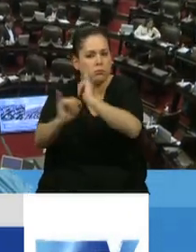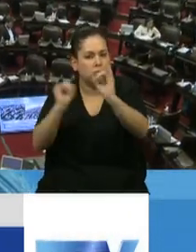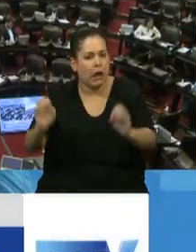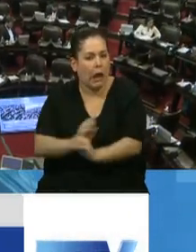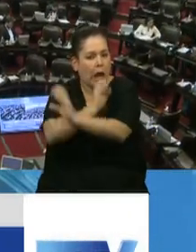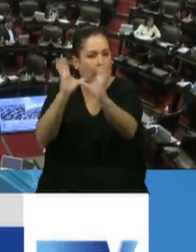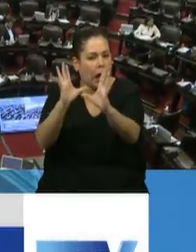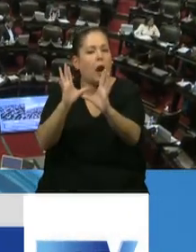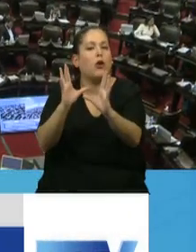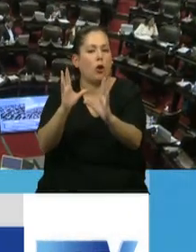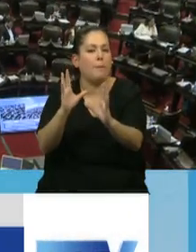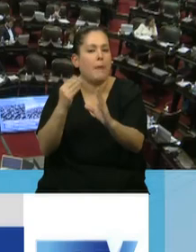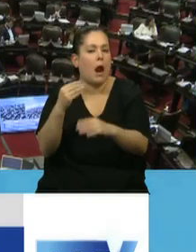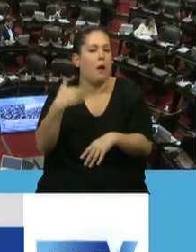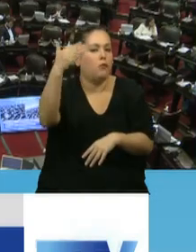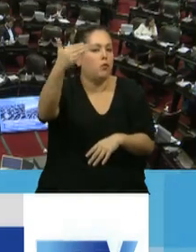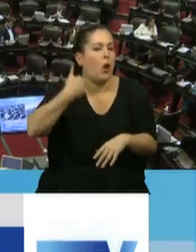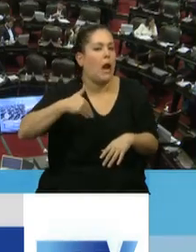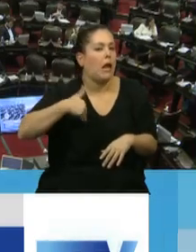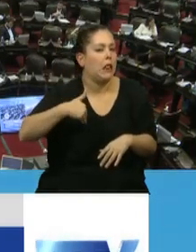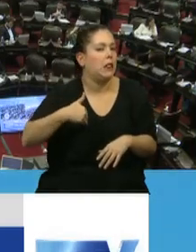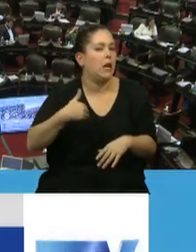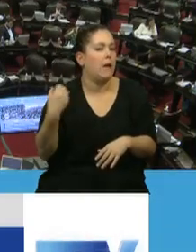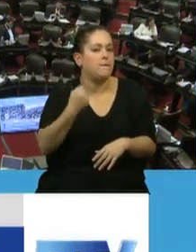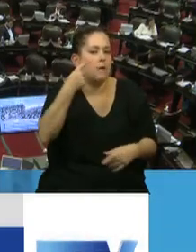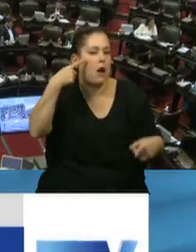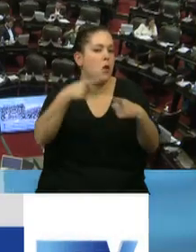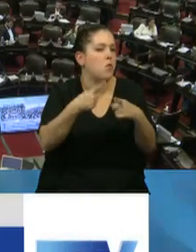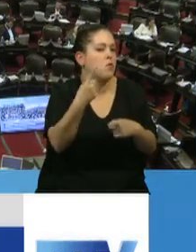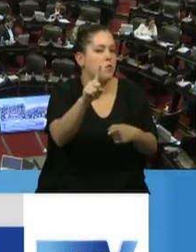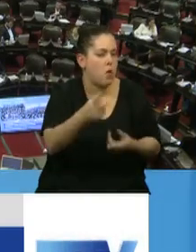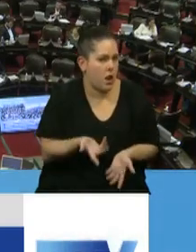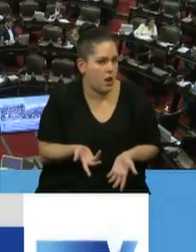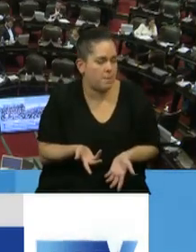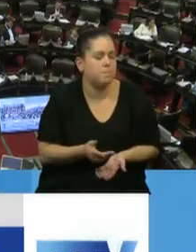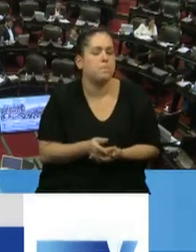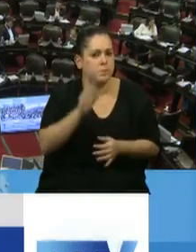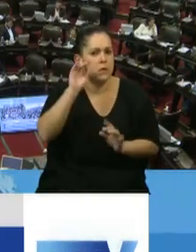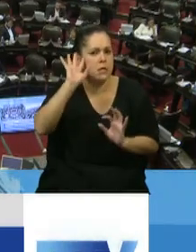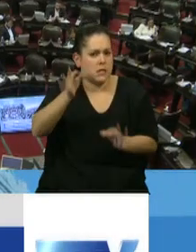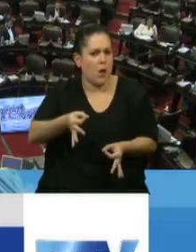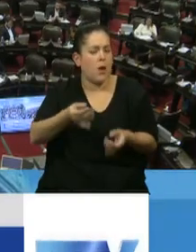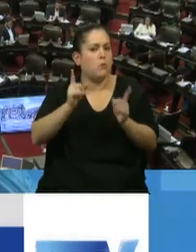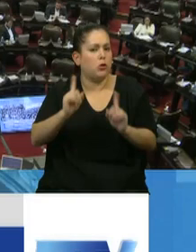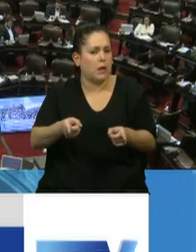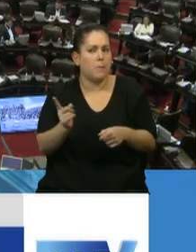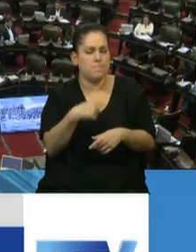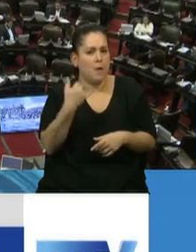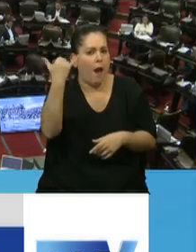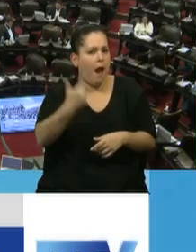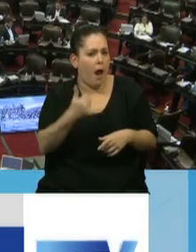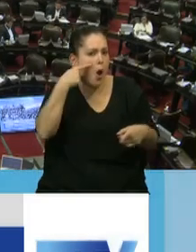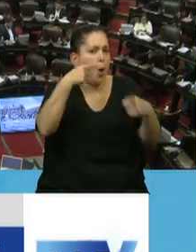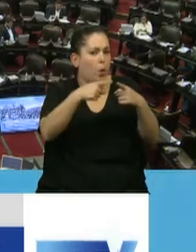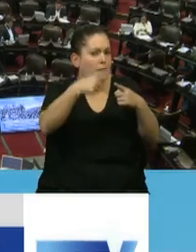de qué Argentina queremos. Y también sabemos que tenemos una agenda muy grande que hoy no